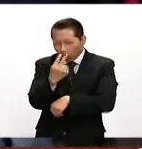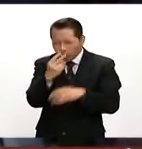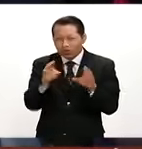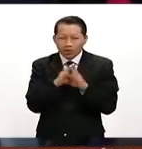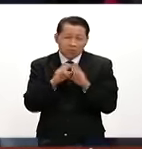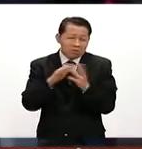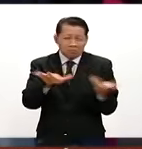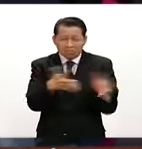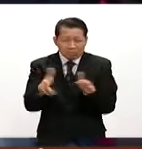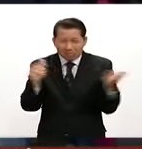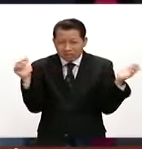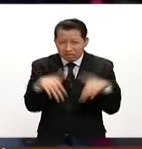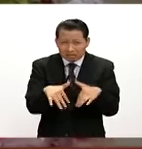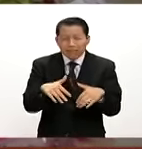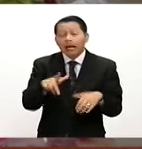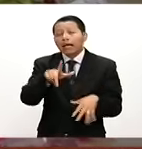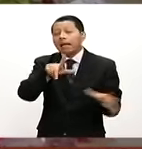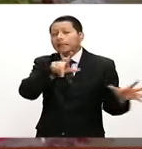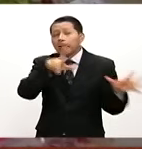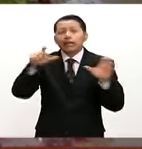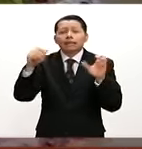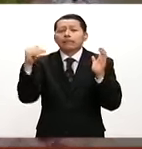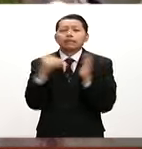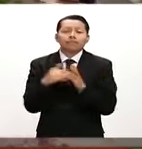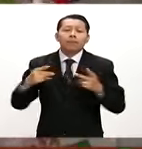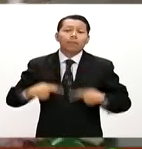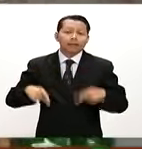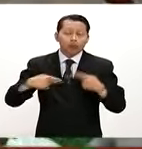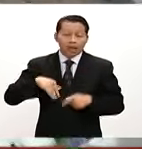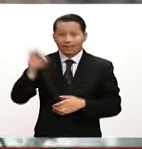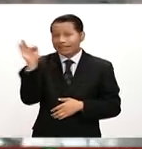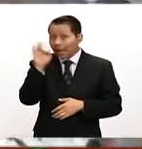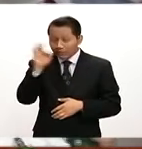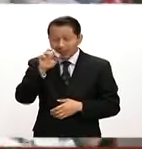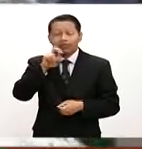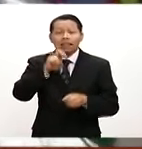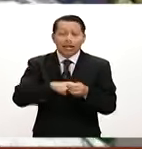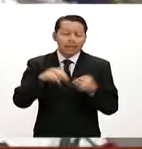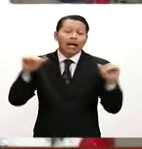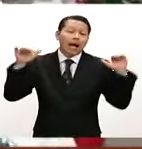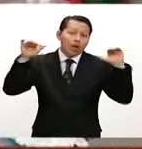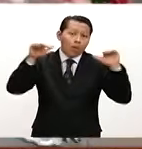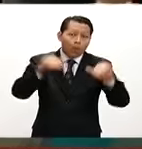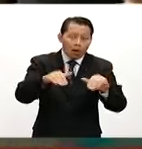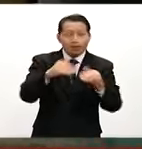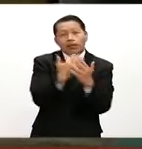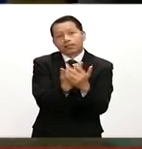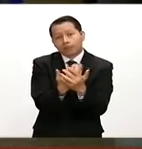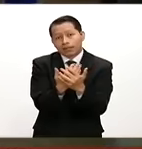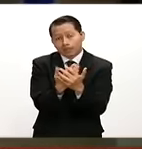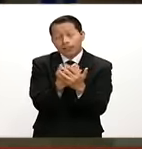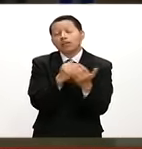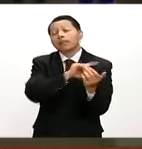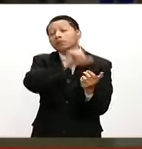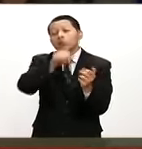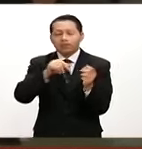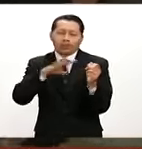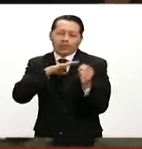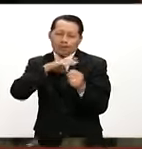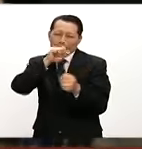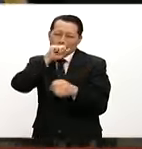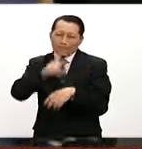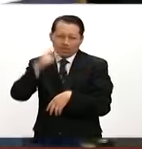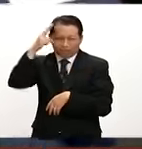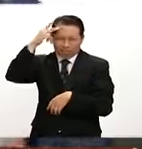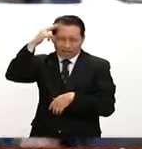cálculos, de 700 mil personas que puedan estar ahí en torno a Palacio de Bellas Artes a